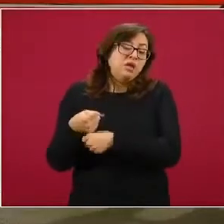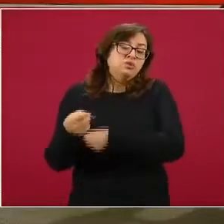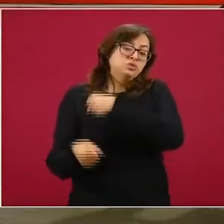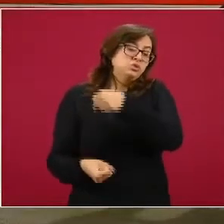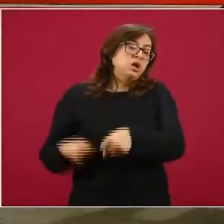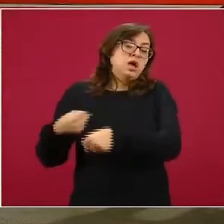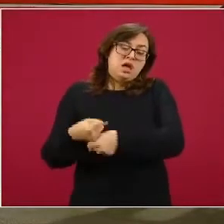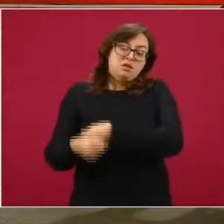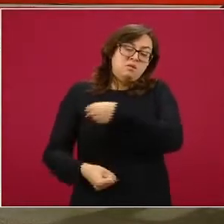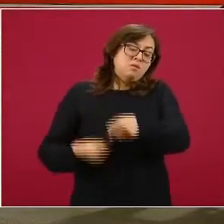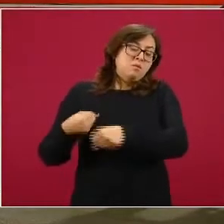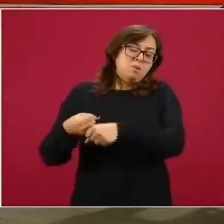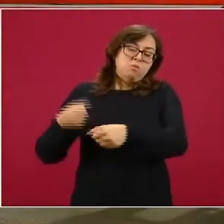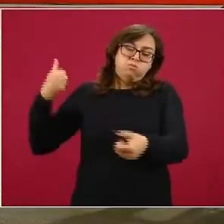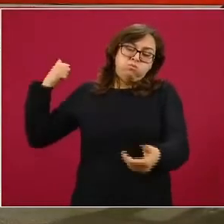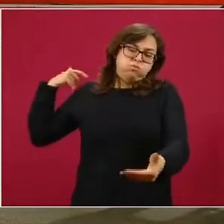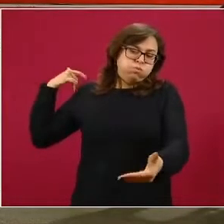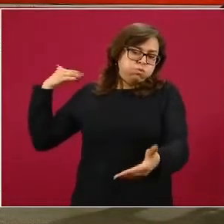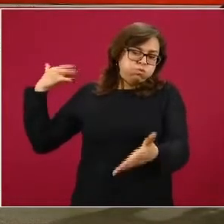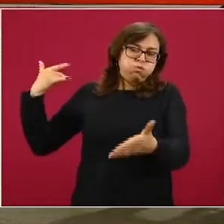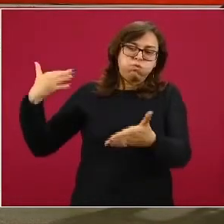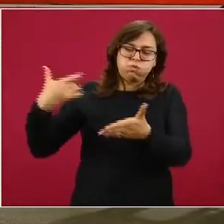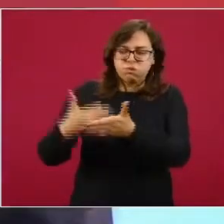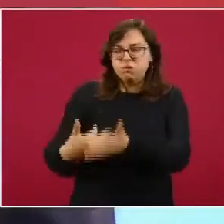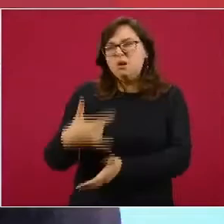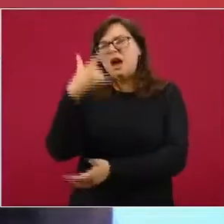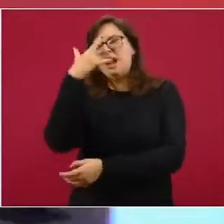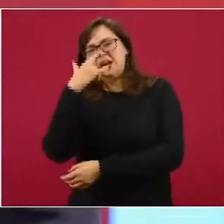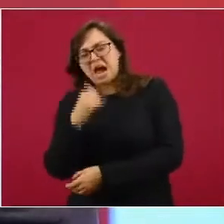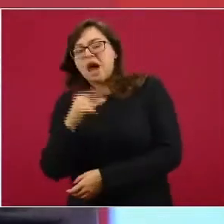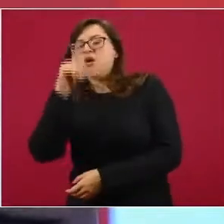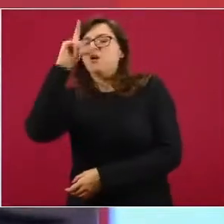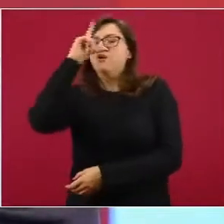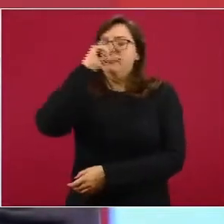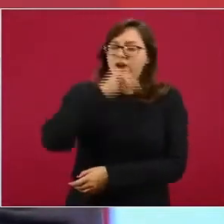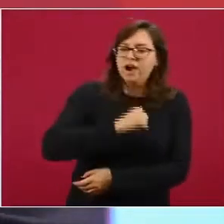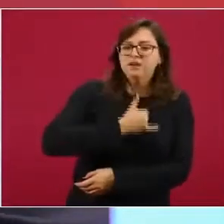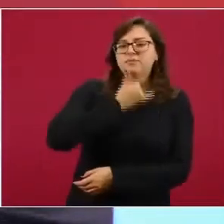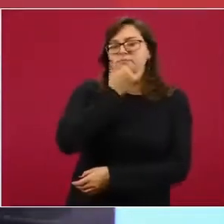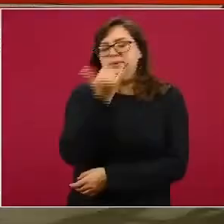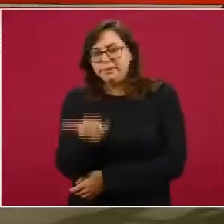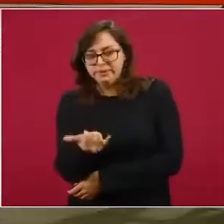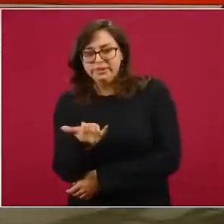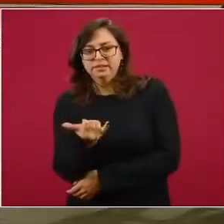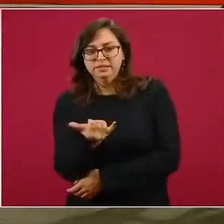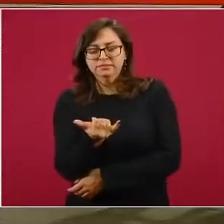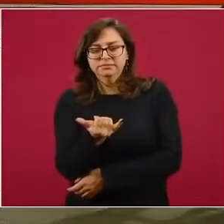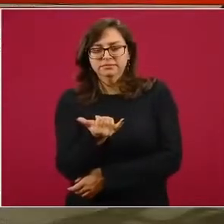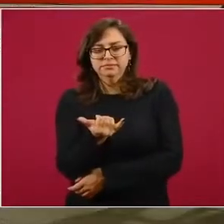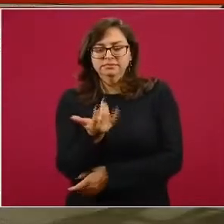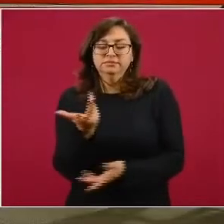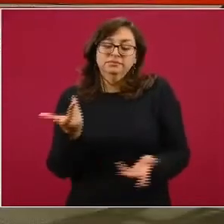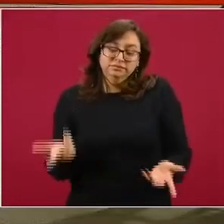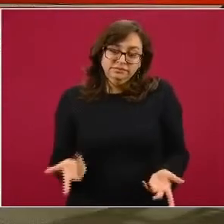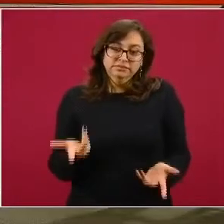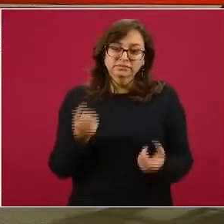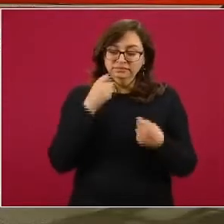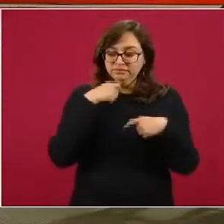entidad federal, hay algunas atribuciones que están descentralizadas a las respectivas